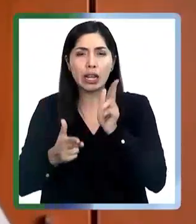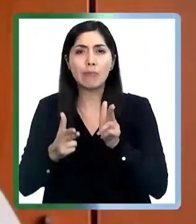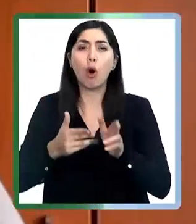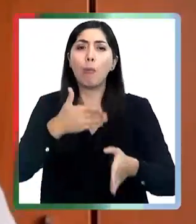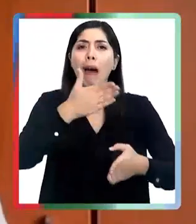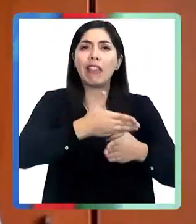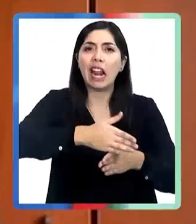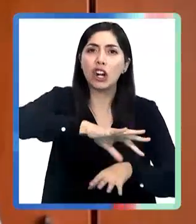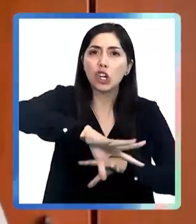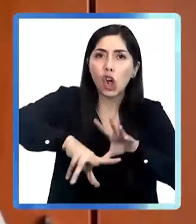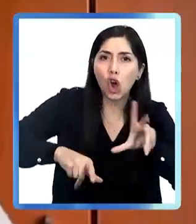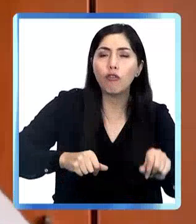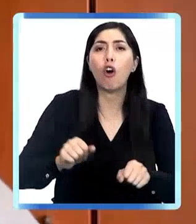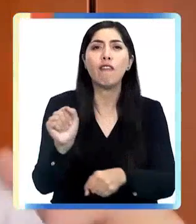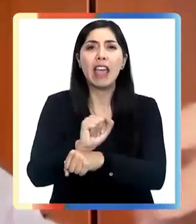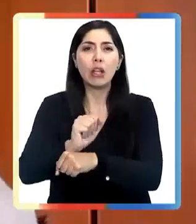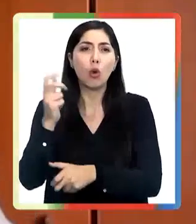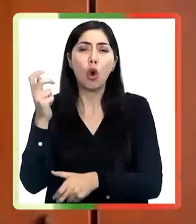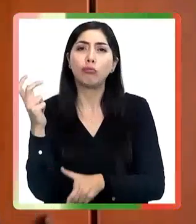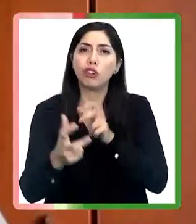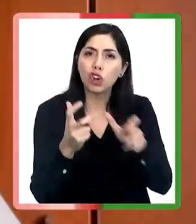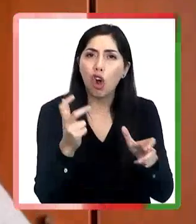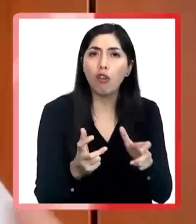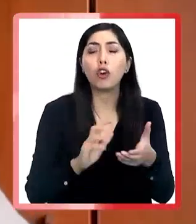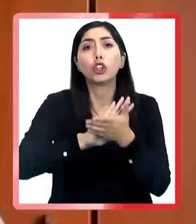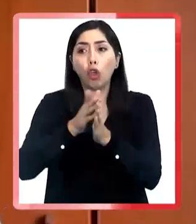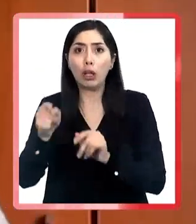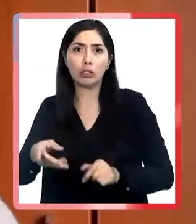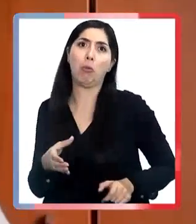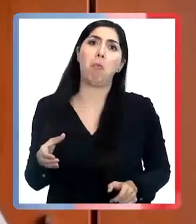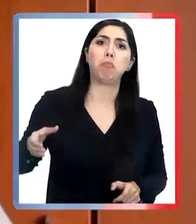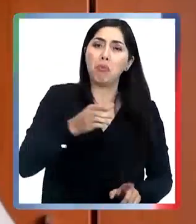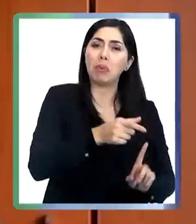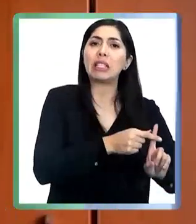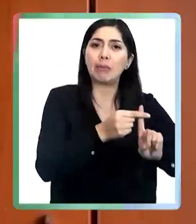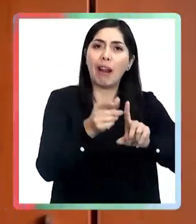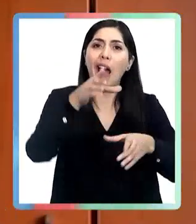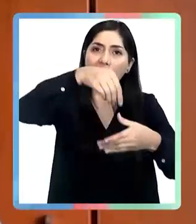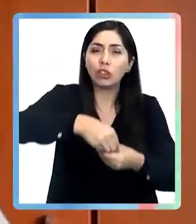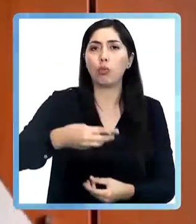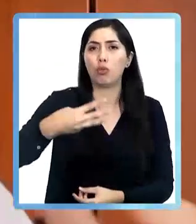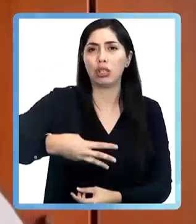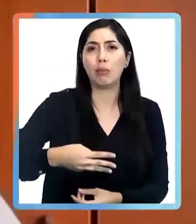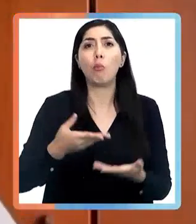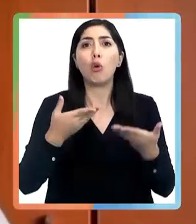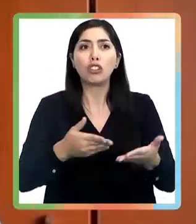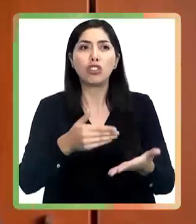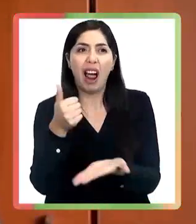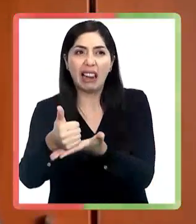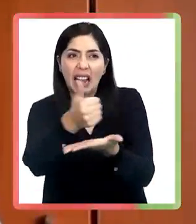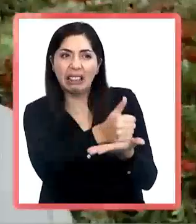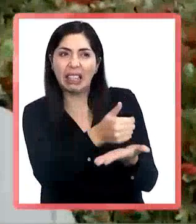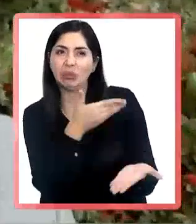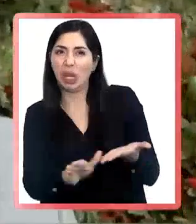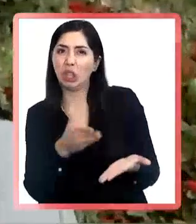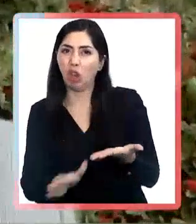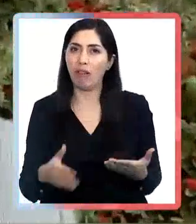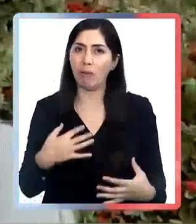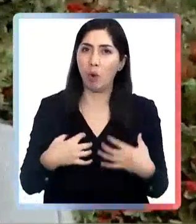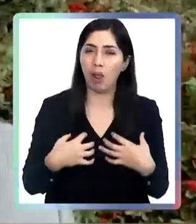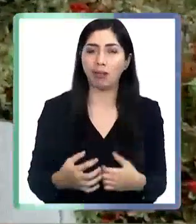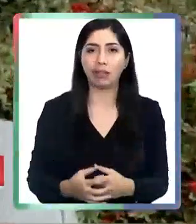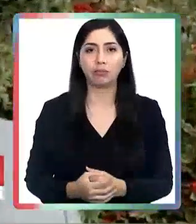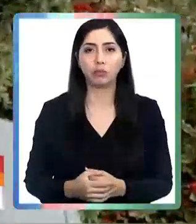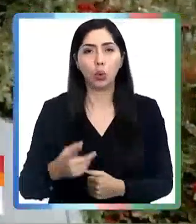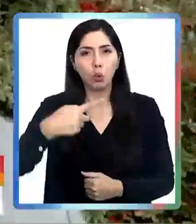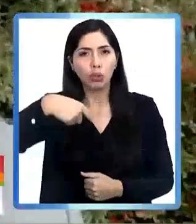robo de madera, el robo de vehículos y todo en esos municipios. Por eso le estorban los alcaldes. ¿Ustedes